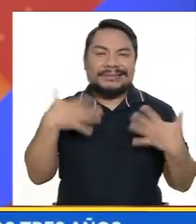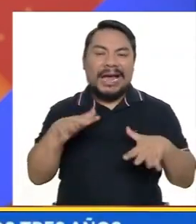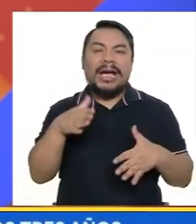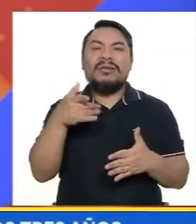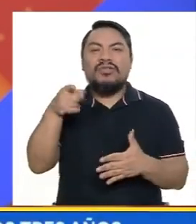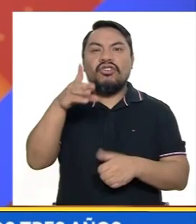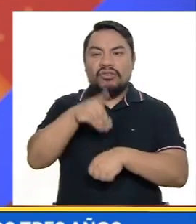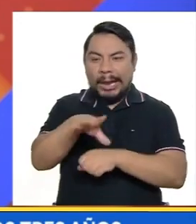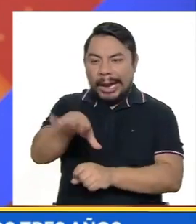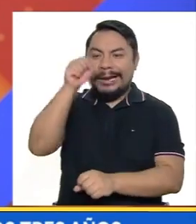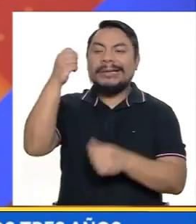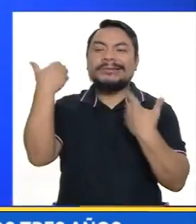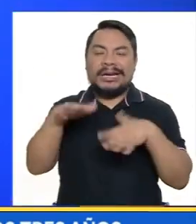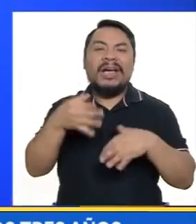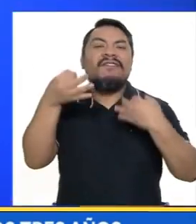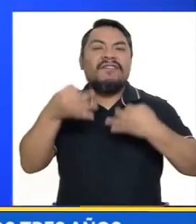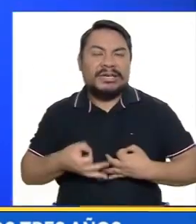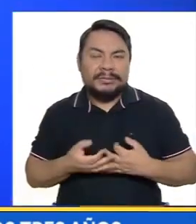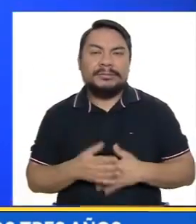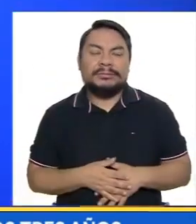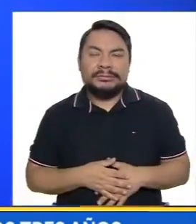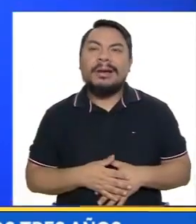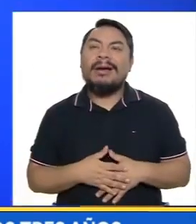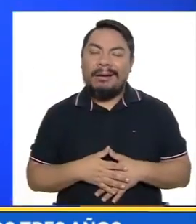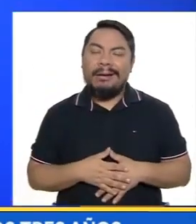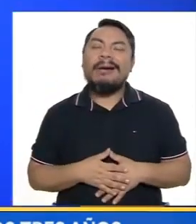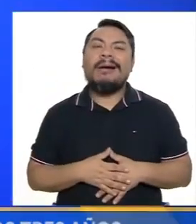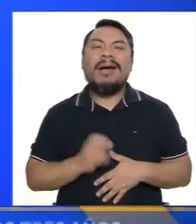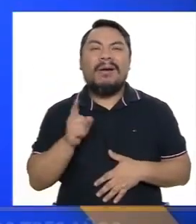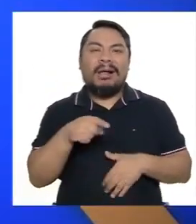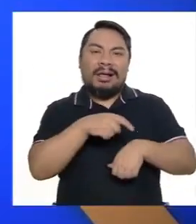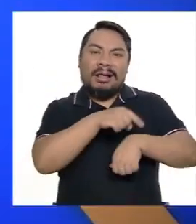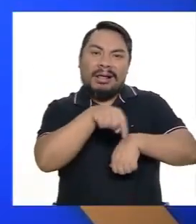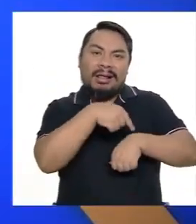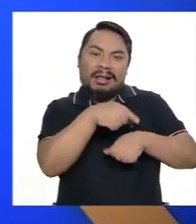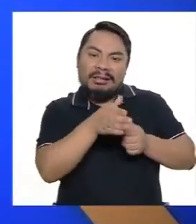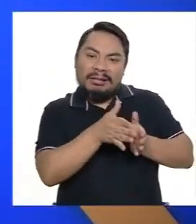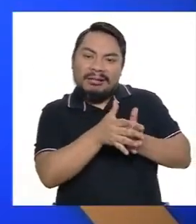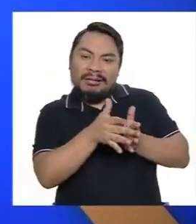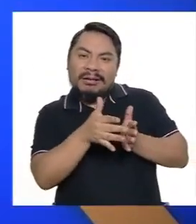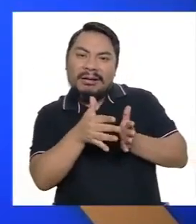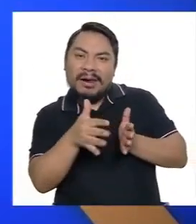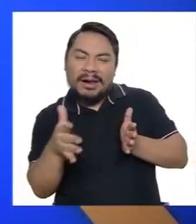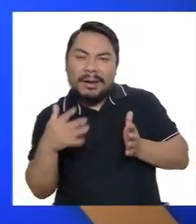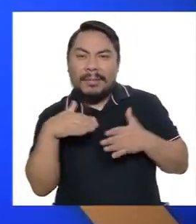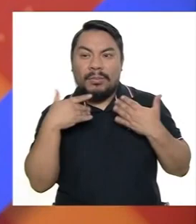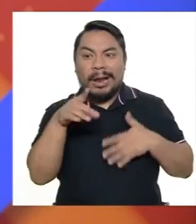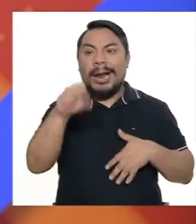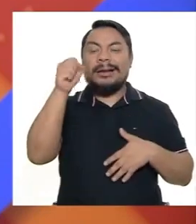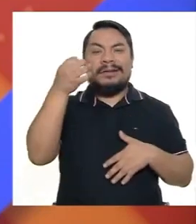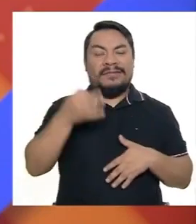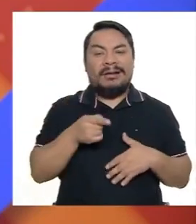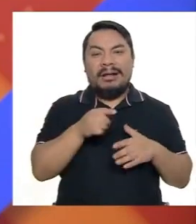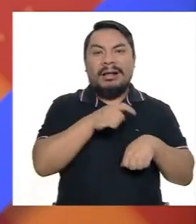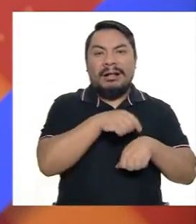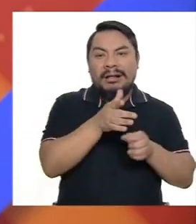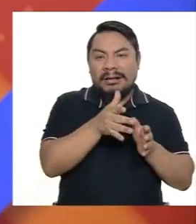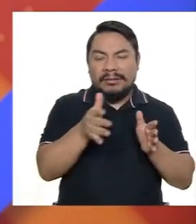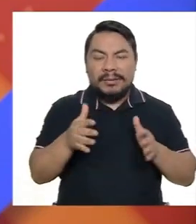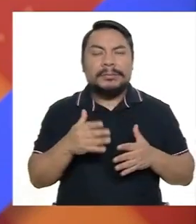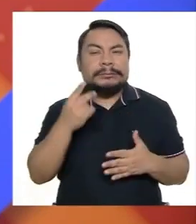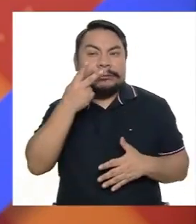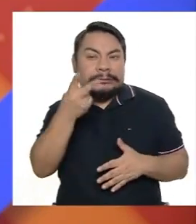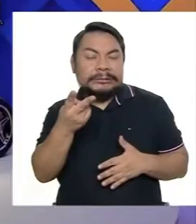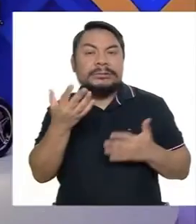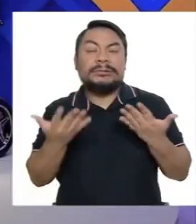un buen diagnóstico. Ah, o sea, es larga quizá todo ese momento. Se vuelve largo para que